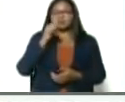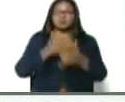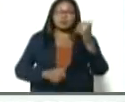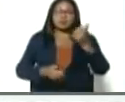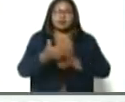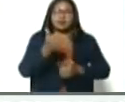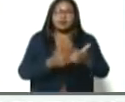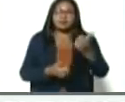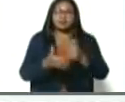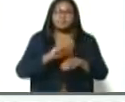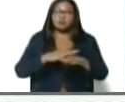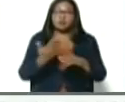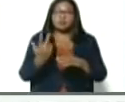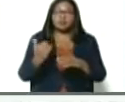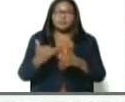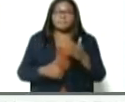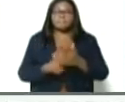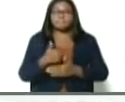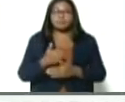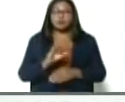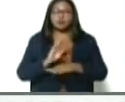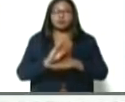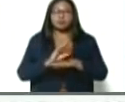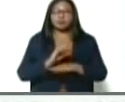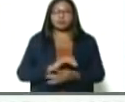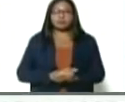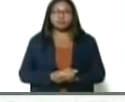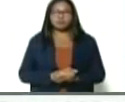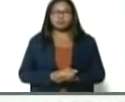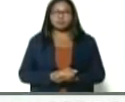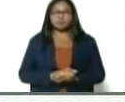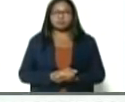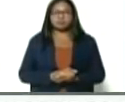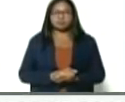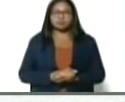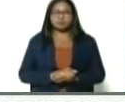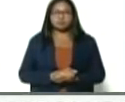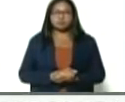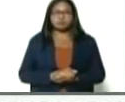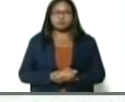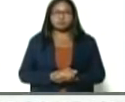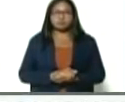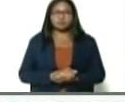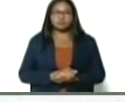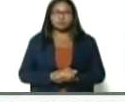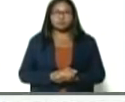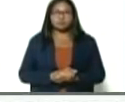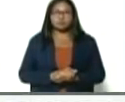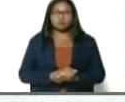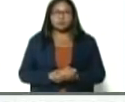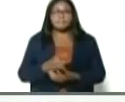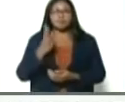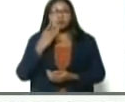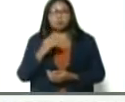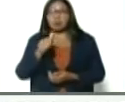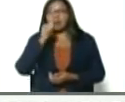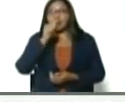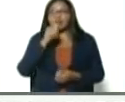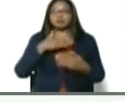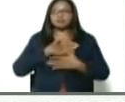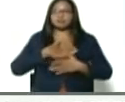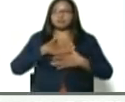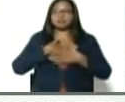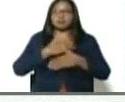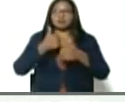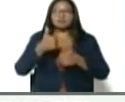porque tiene más proteína, es mucho más saludable, no tiene la alfa-caseína, no genera las personas que son intolerantes a